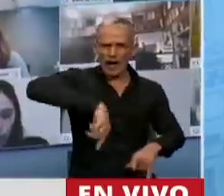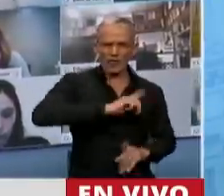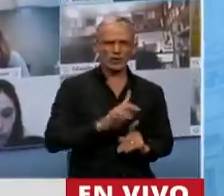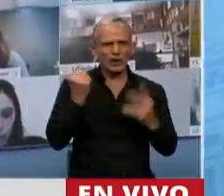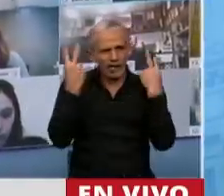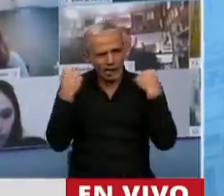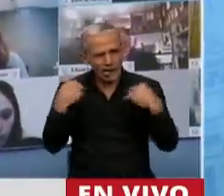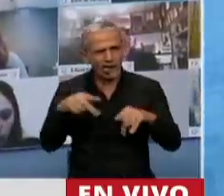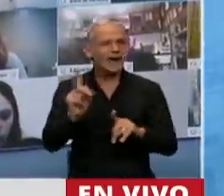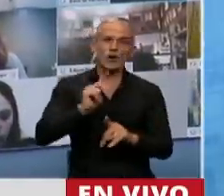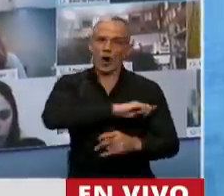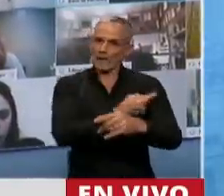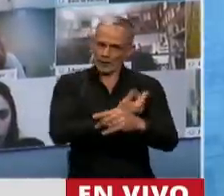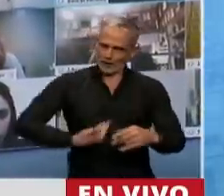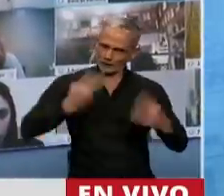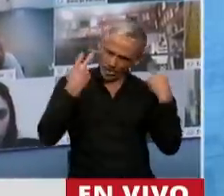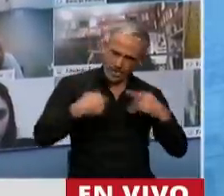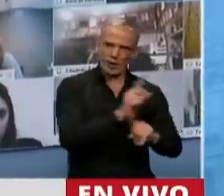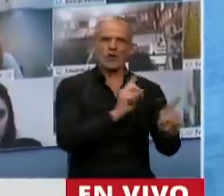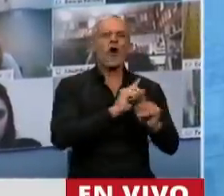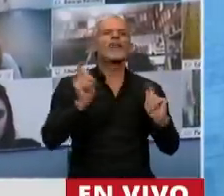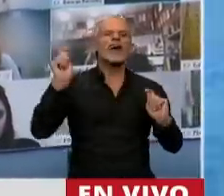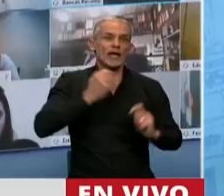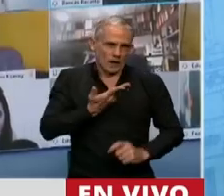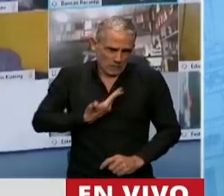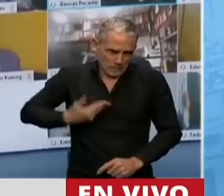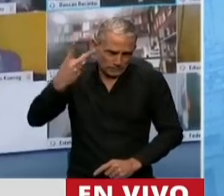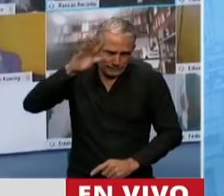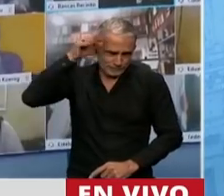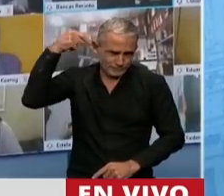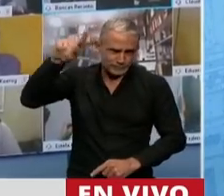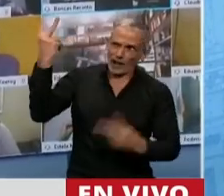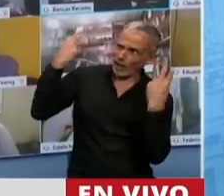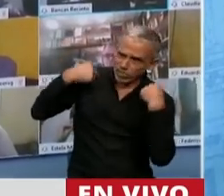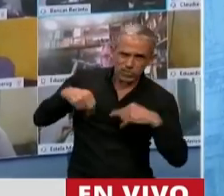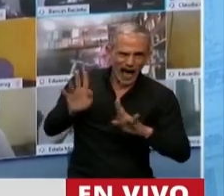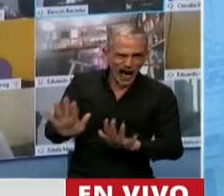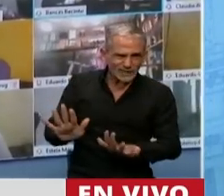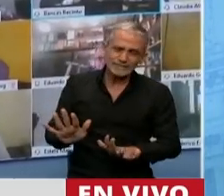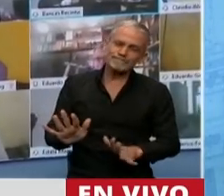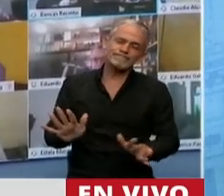decisiones no del Poder Ejecutivo, sino de la Vicepresidenta de la Nación, que es mucho peor?